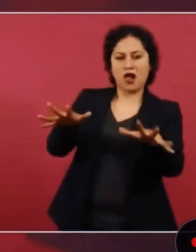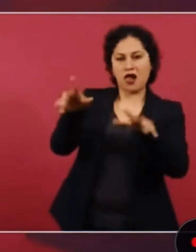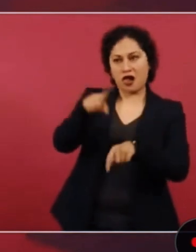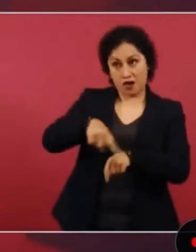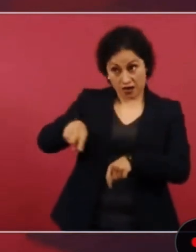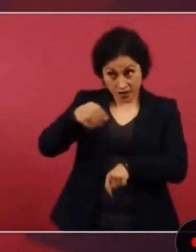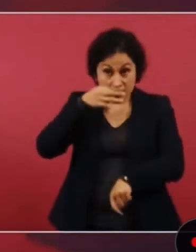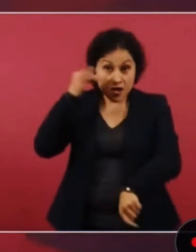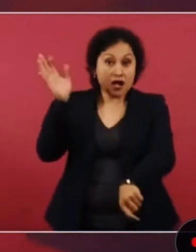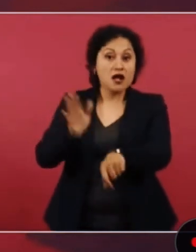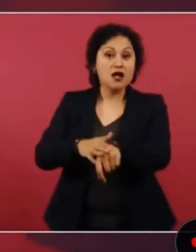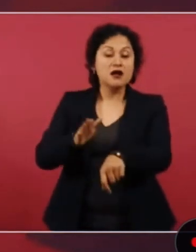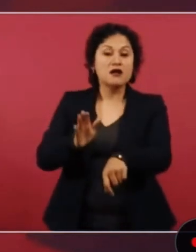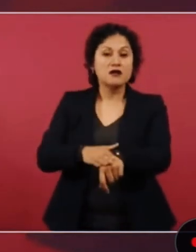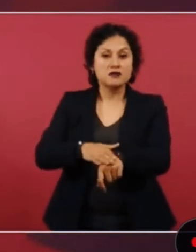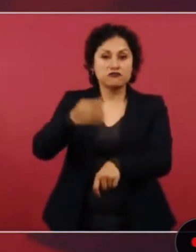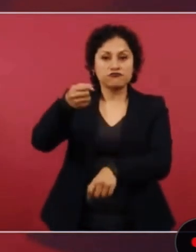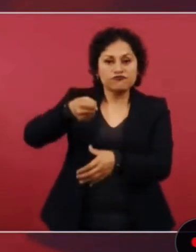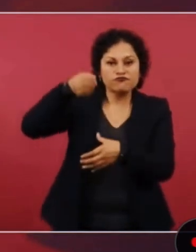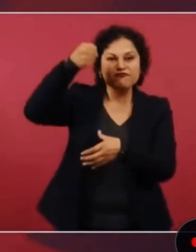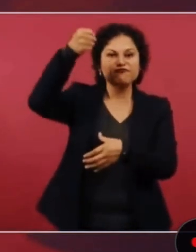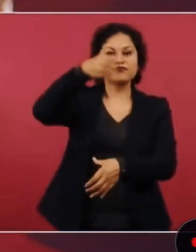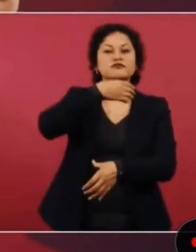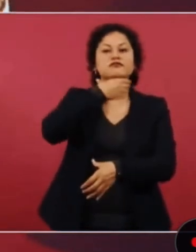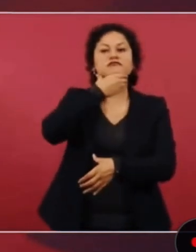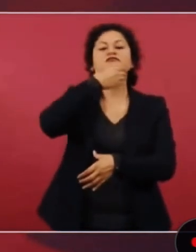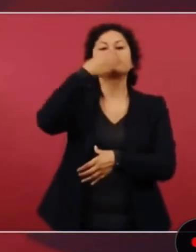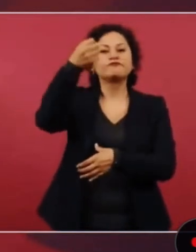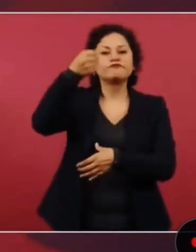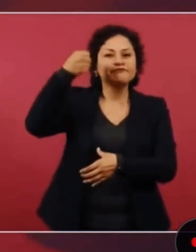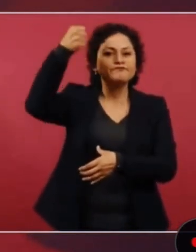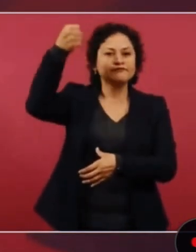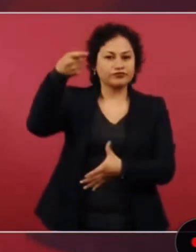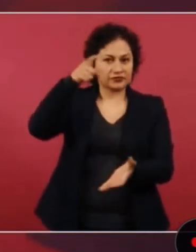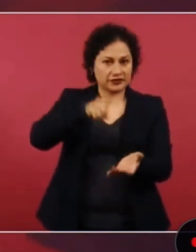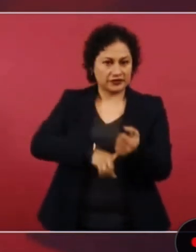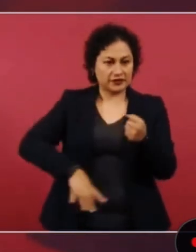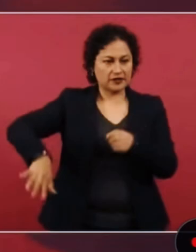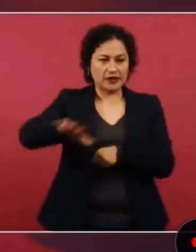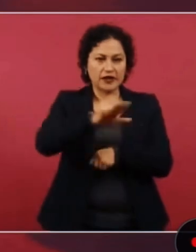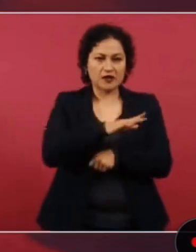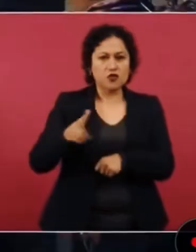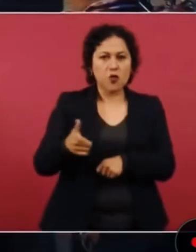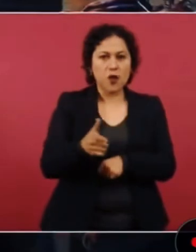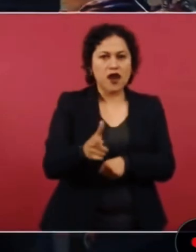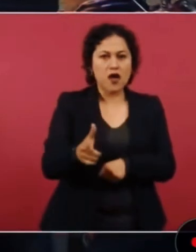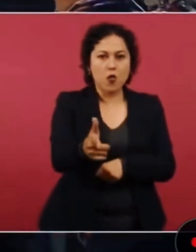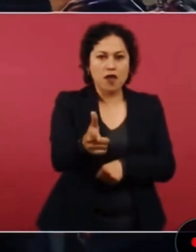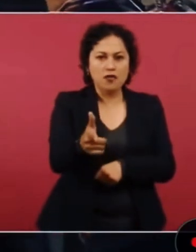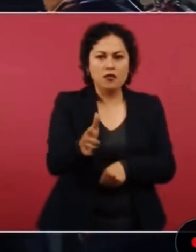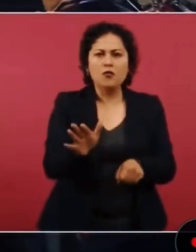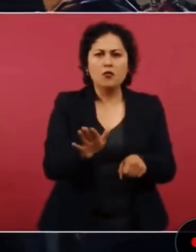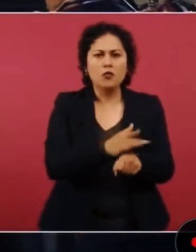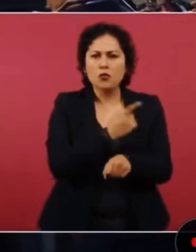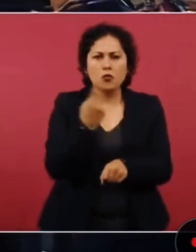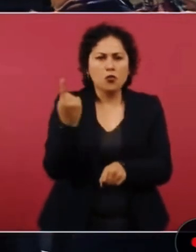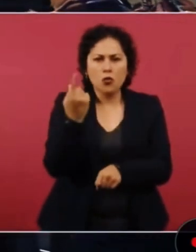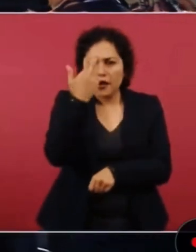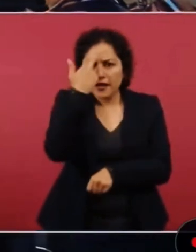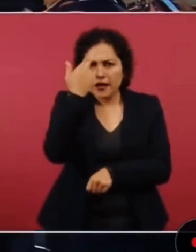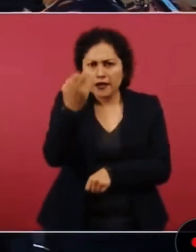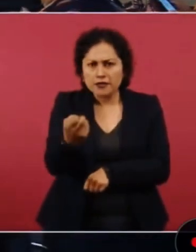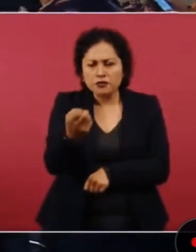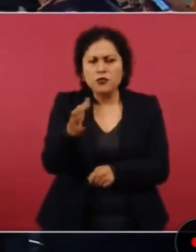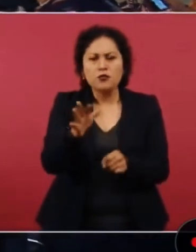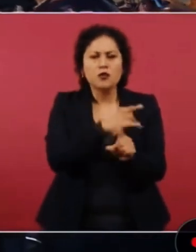10 años en la plaza principal de Guanajuato porque se atrevió a abolir la